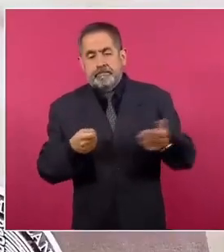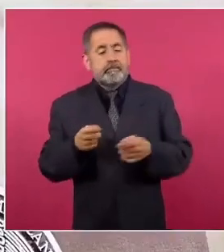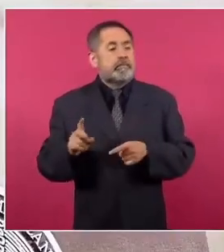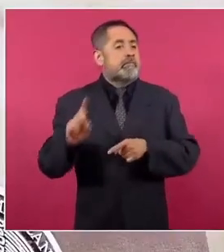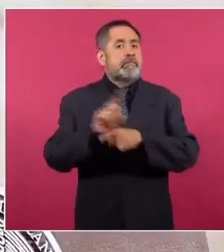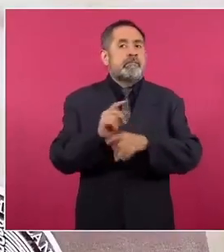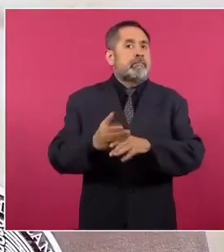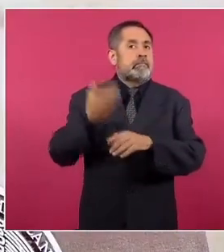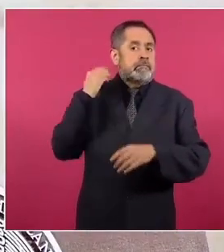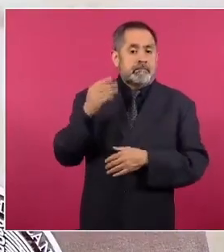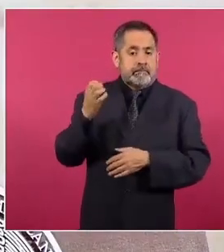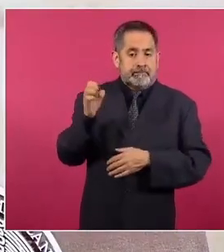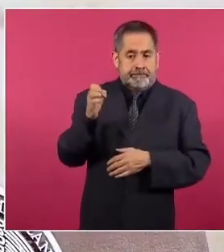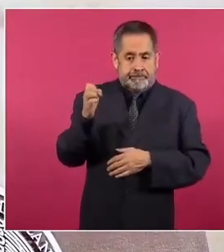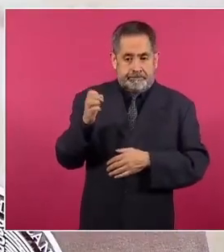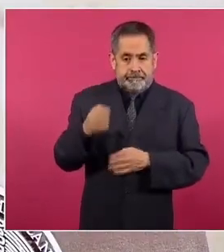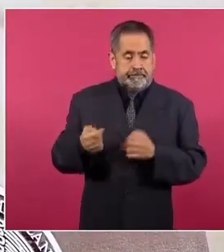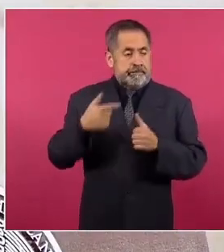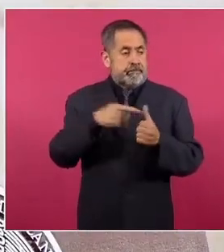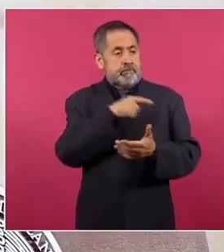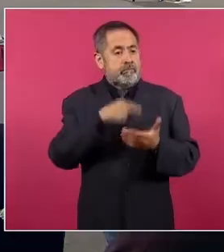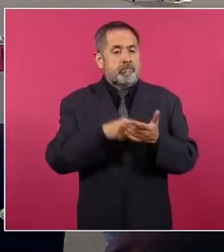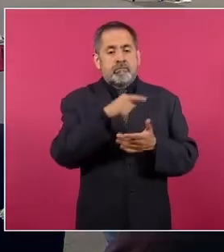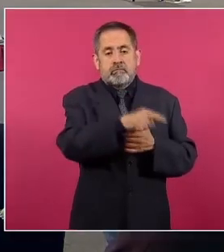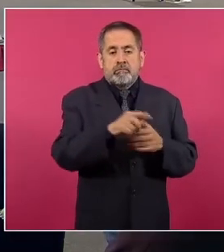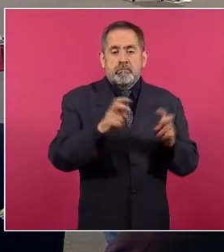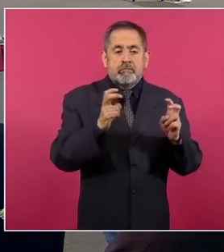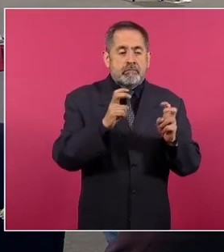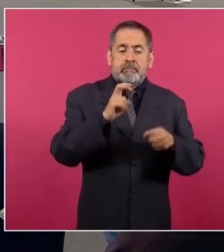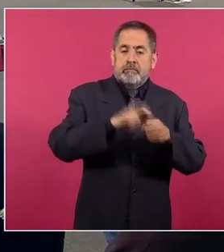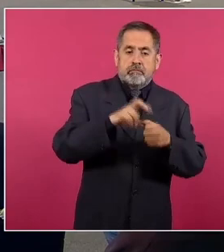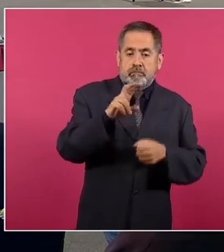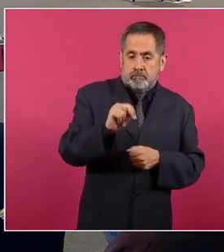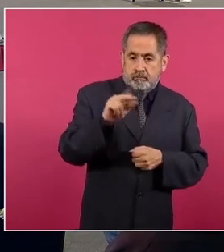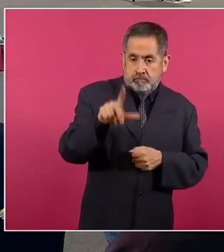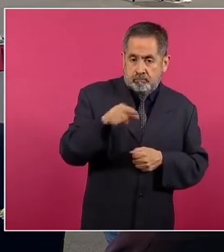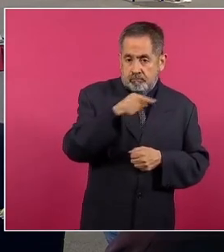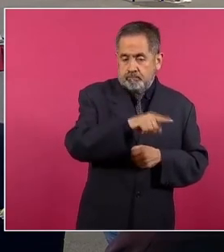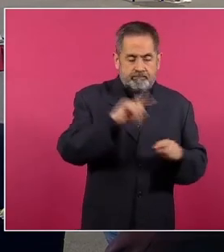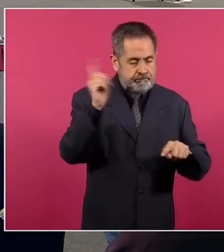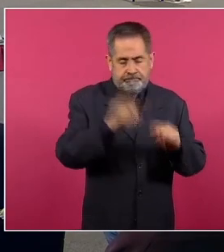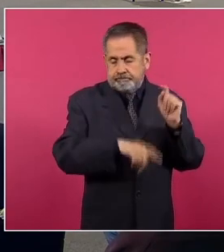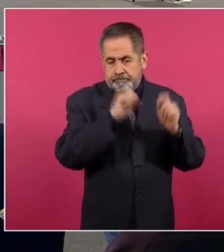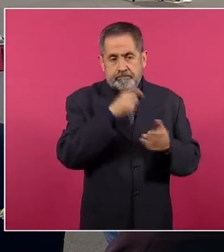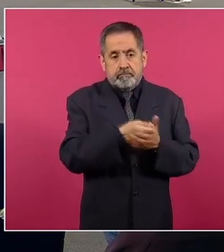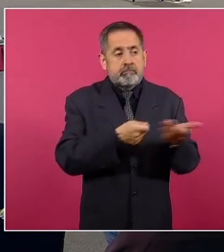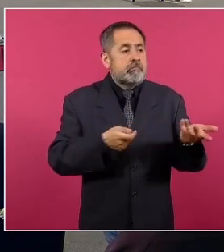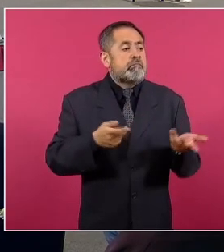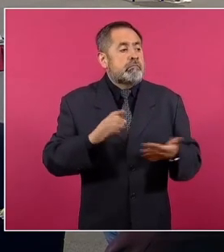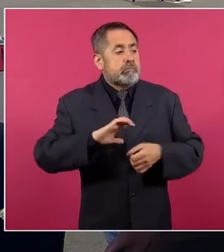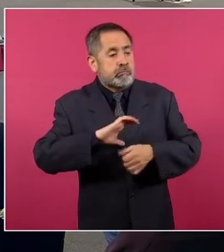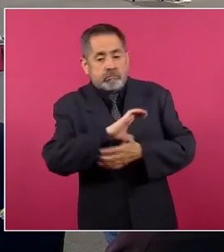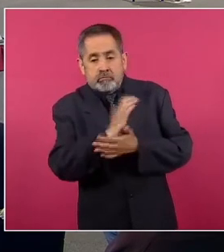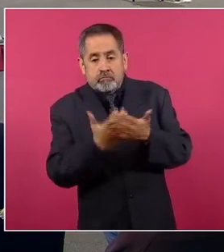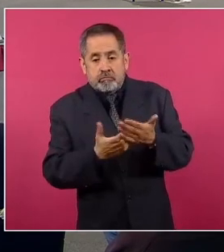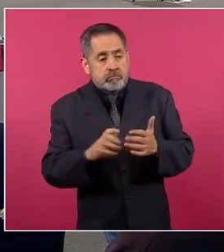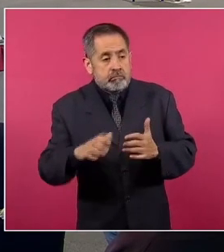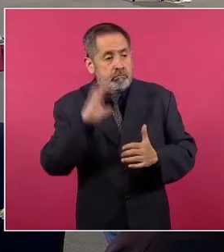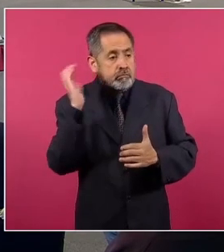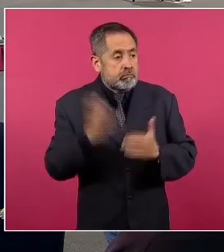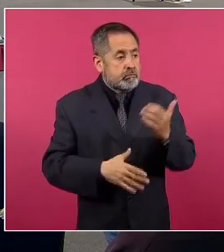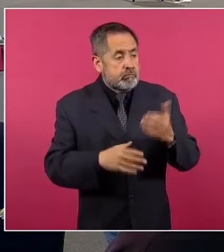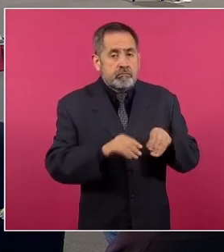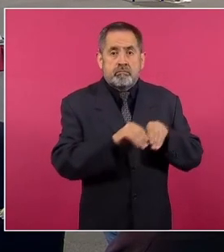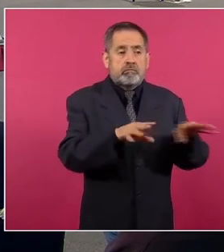enero pasado, en la central Dulces Nombres, ubicada en Pesquería, Nuevo León, pues también concluyó su periodo para suministrar energía